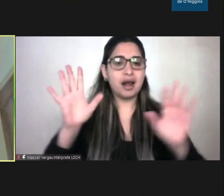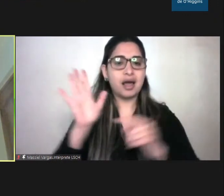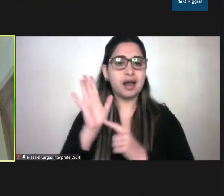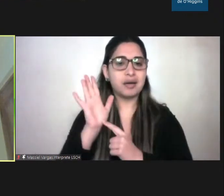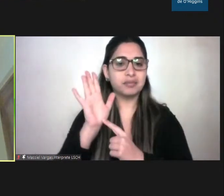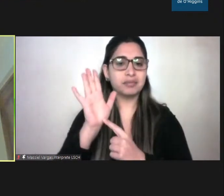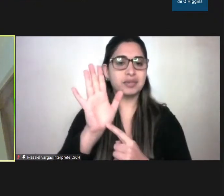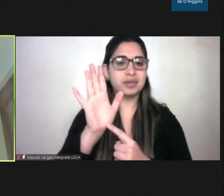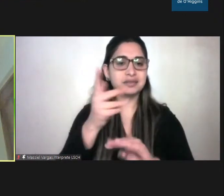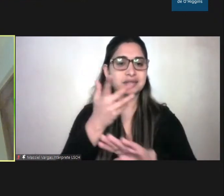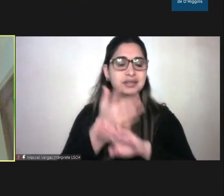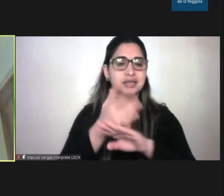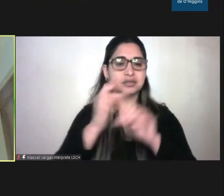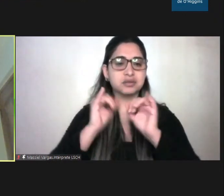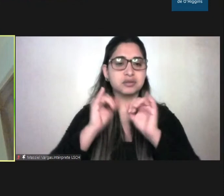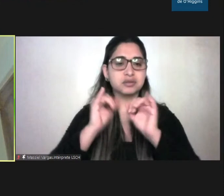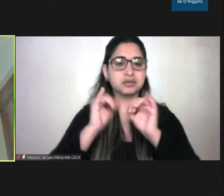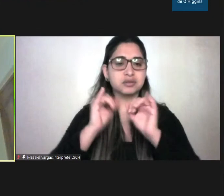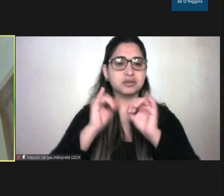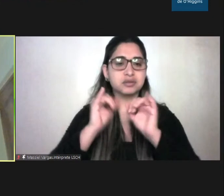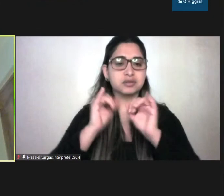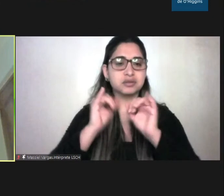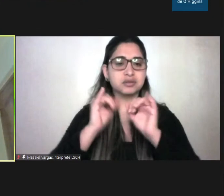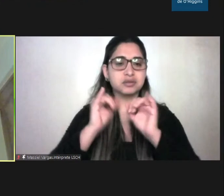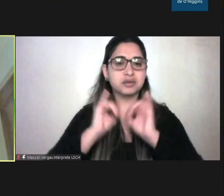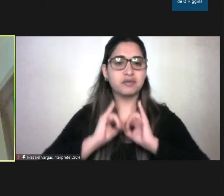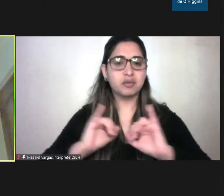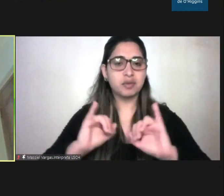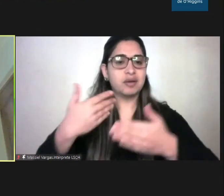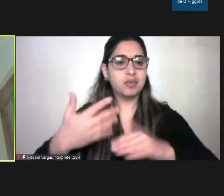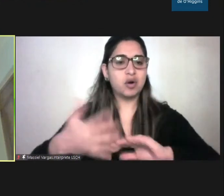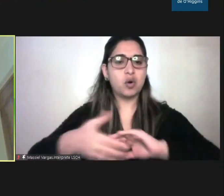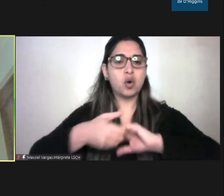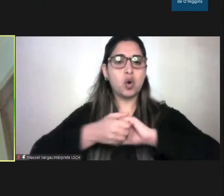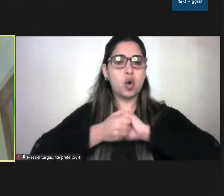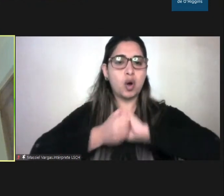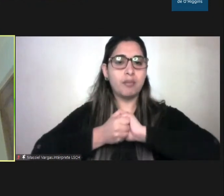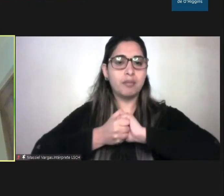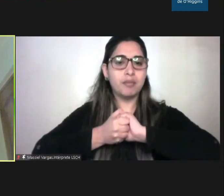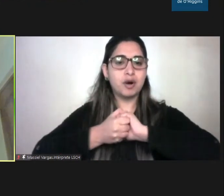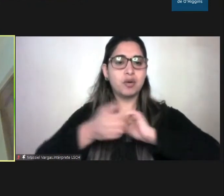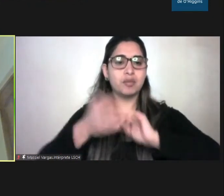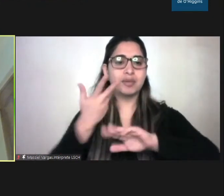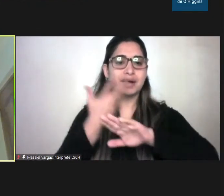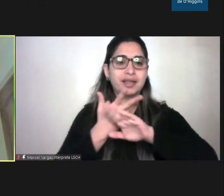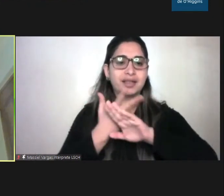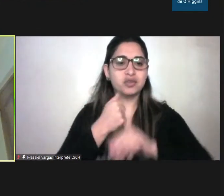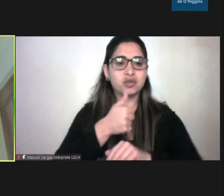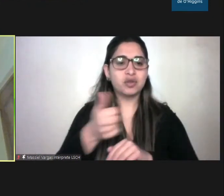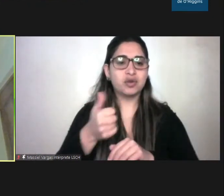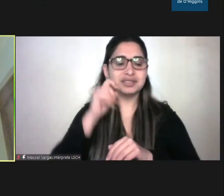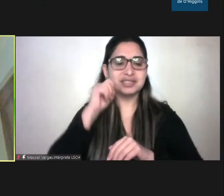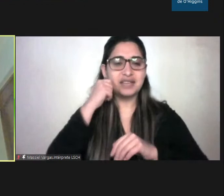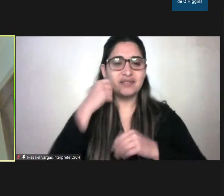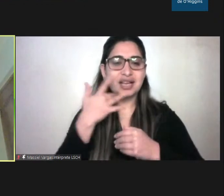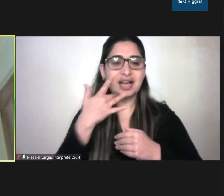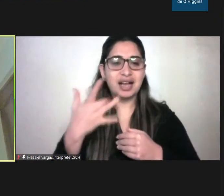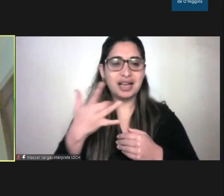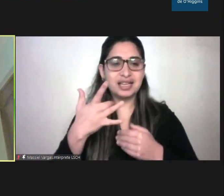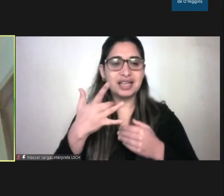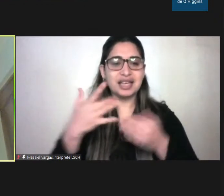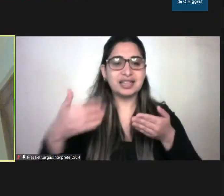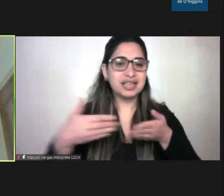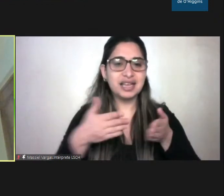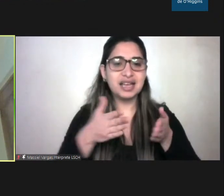nota ¿no cierto? que vamos con un compromiso muy asumido muy de dentro en todo lo que significa ¿no cierto? el tránsito hacia una